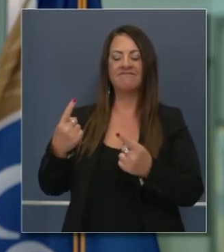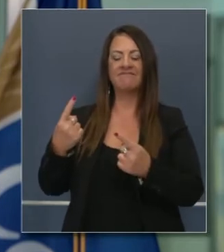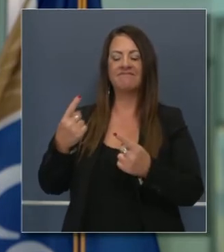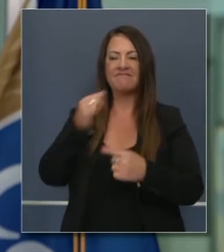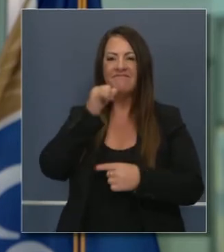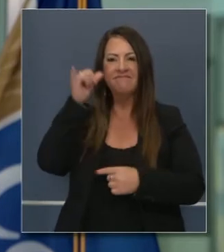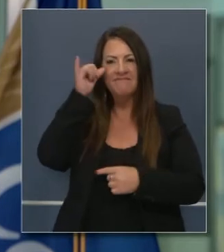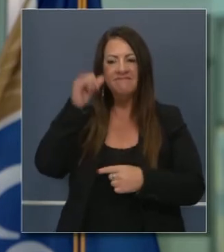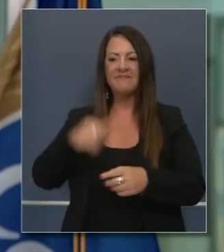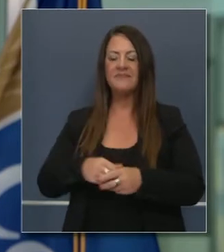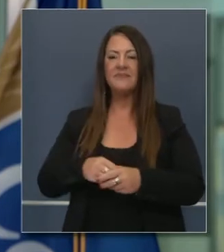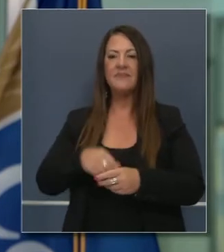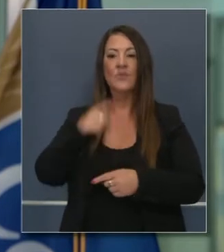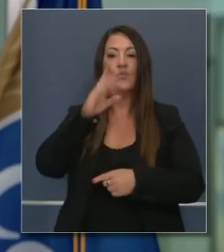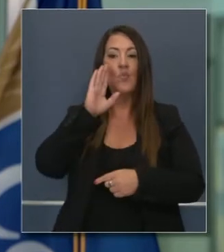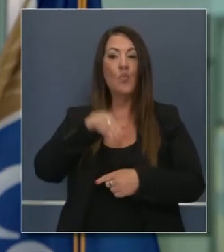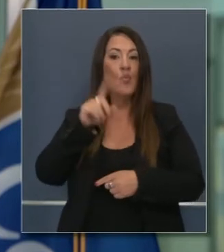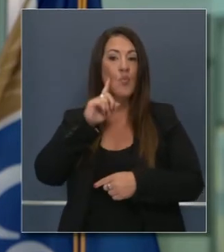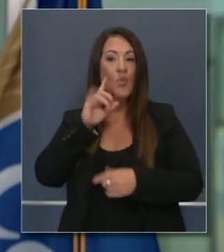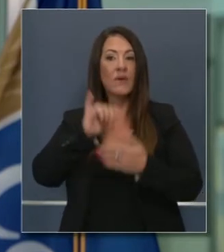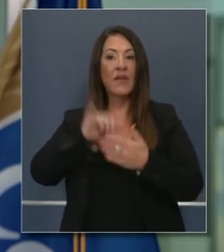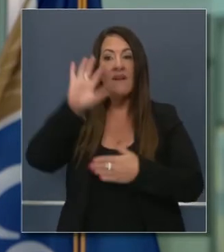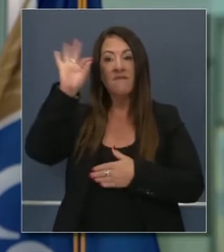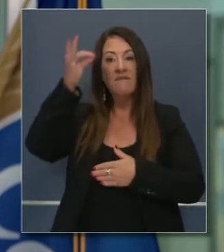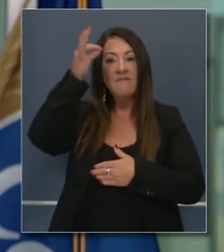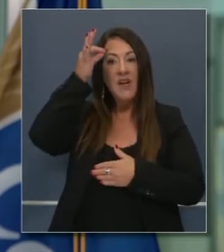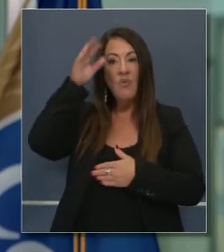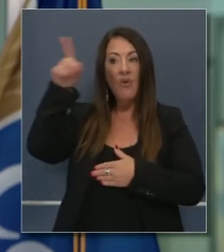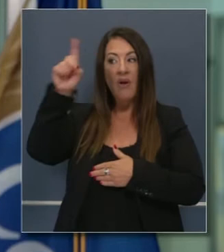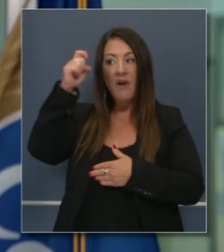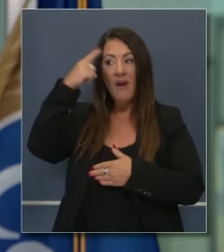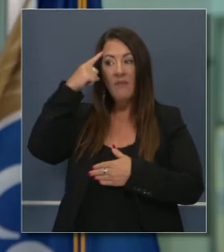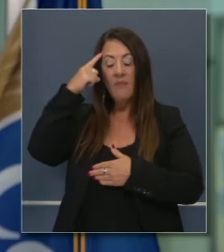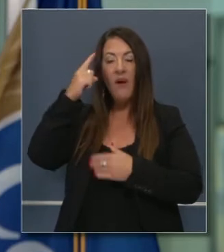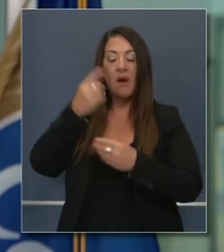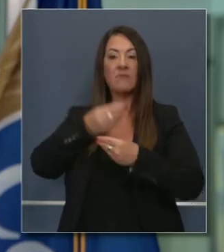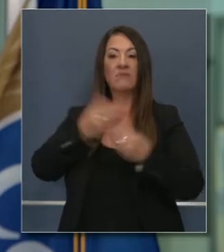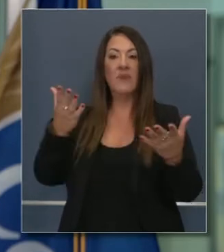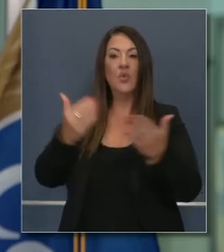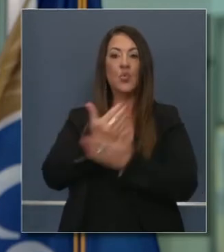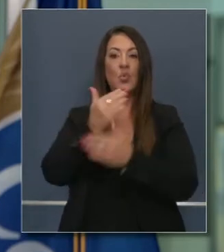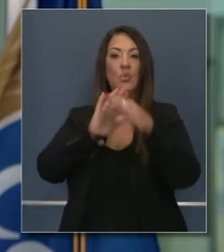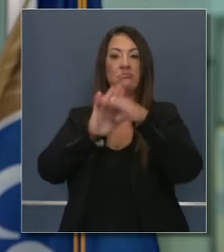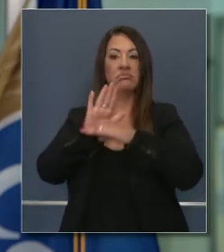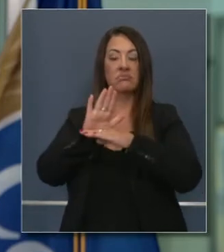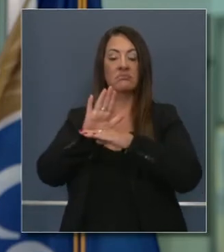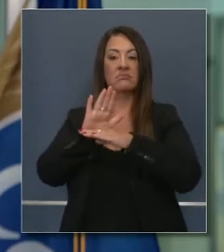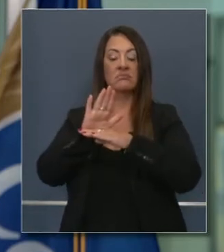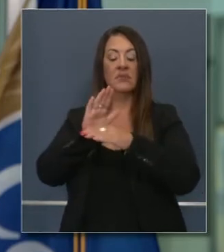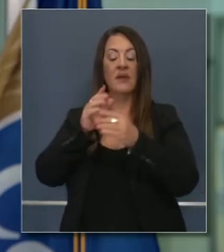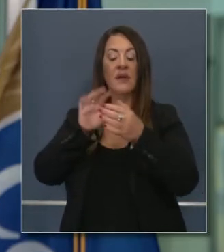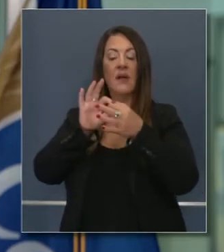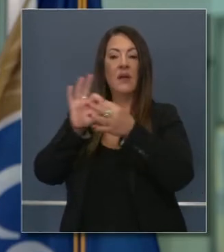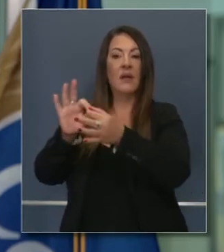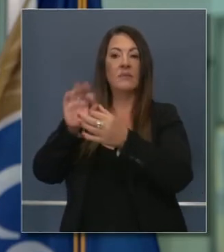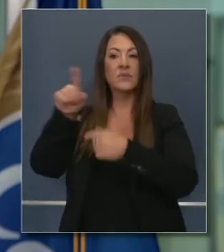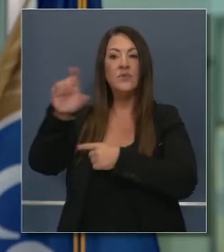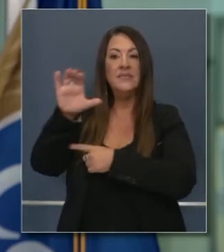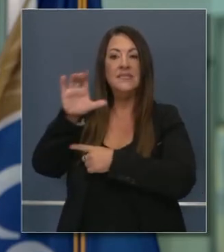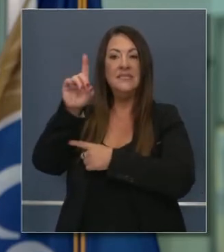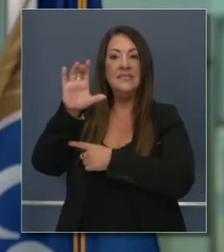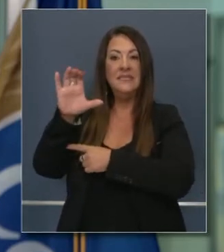horas. Tal vez habrán oído que el gobierno federal creó ciertas recomendaciones a través de la CDC que